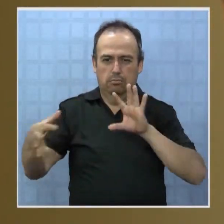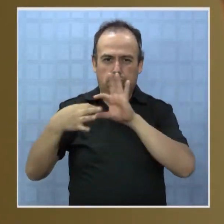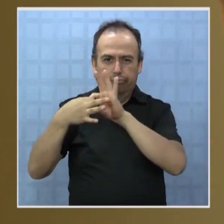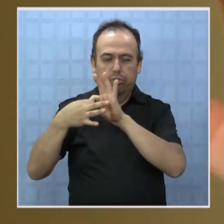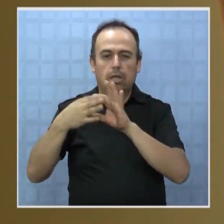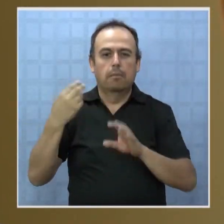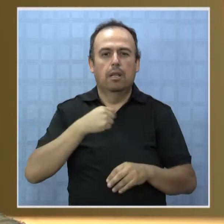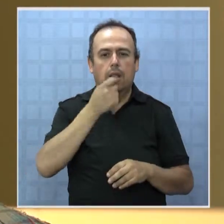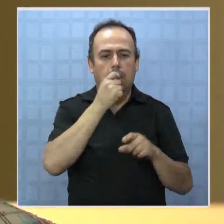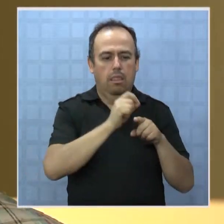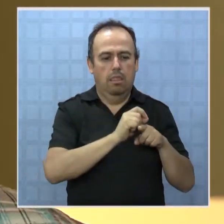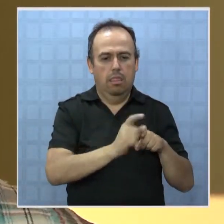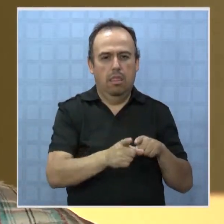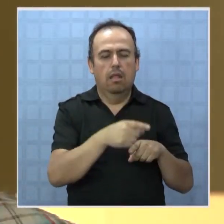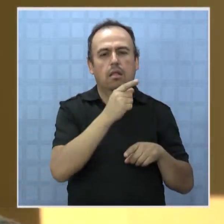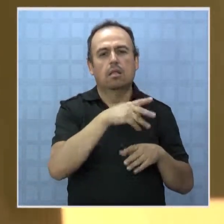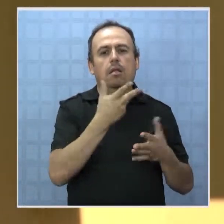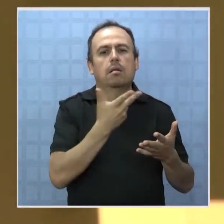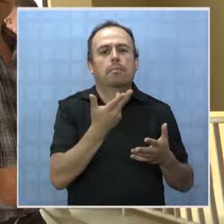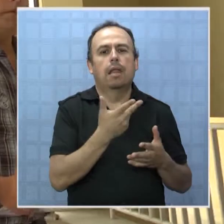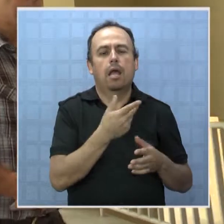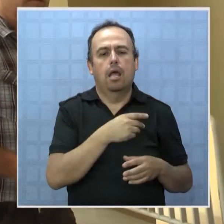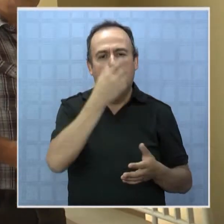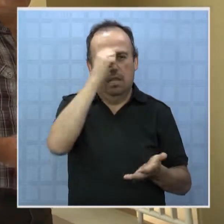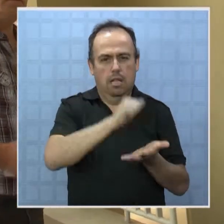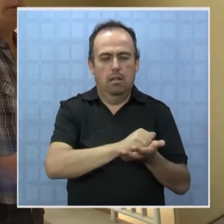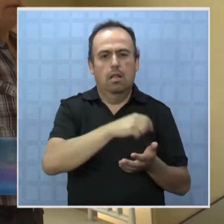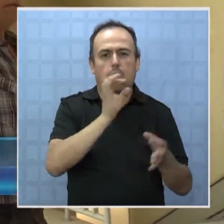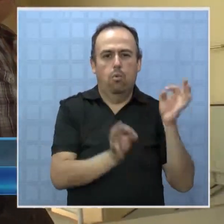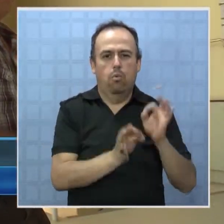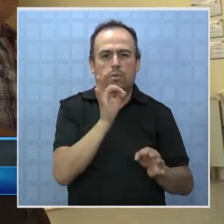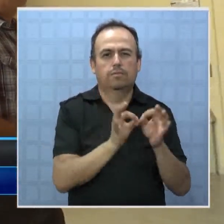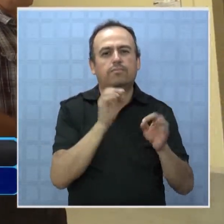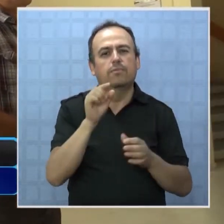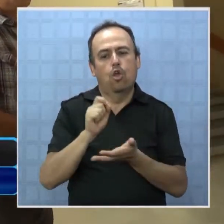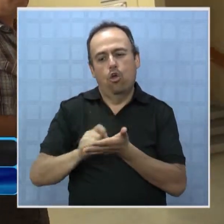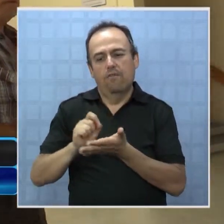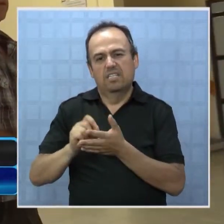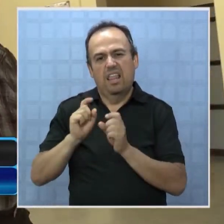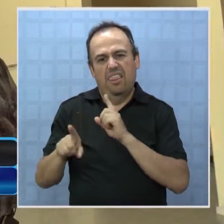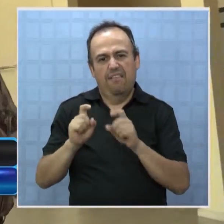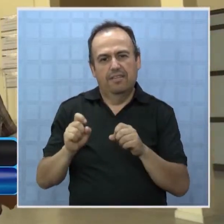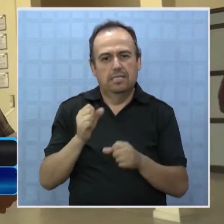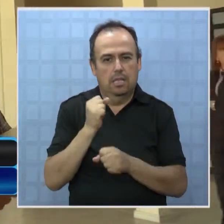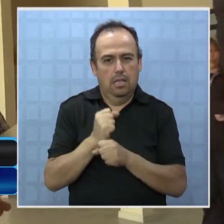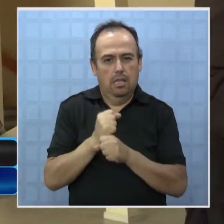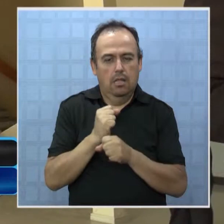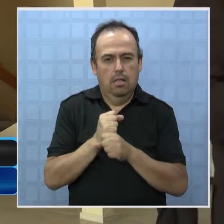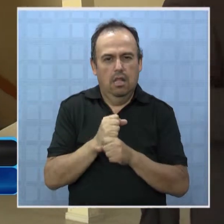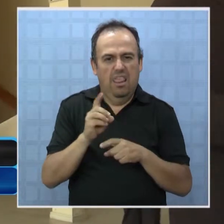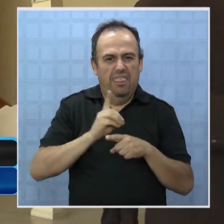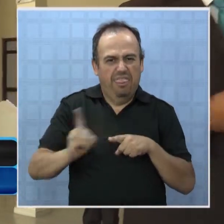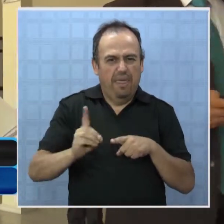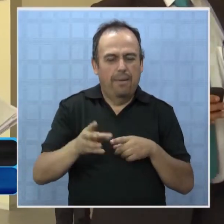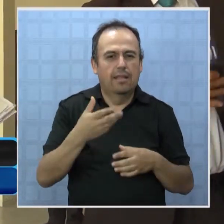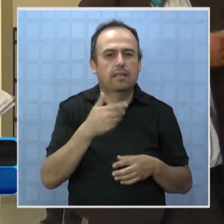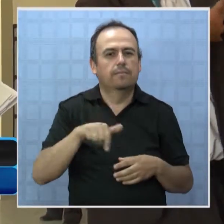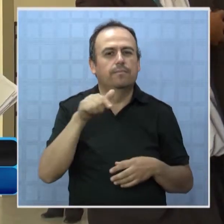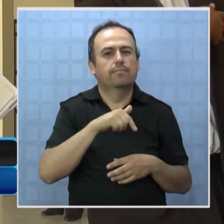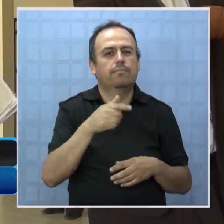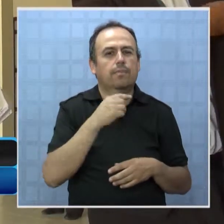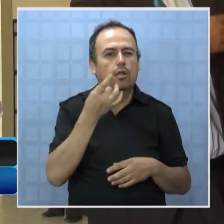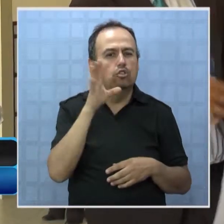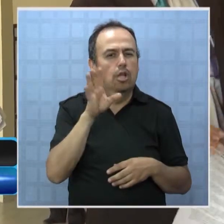ya que ellos tienen un representante en Santiago como trabajadores. La Oficina de Defensa Laboral también se hizo presente en la demanda, ya que hasta el